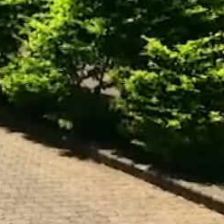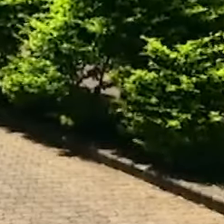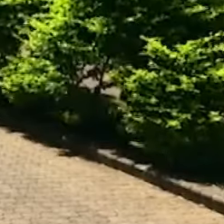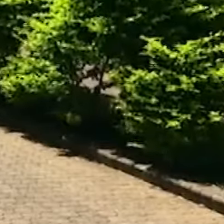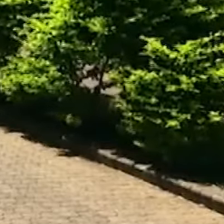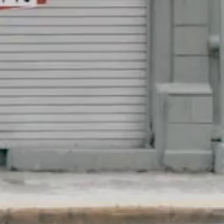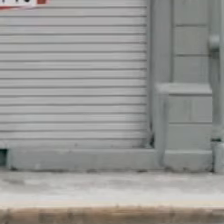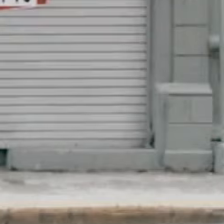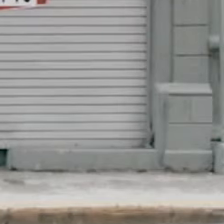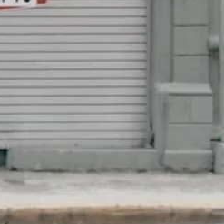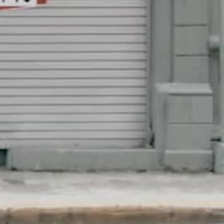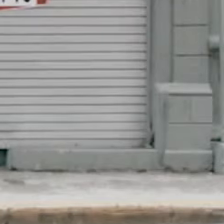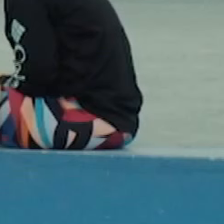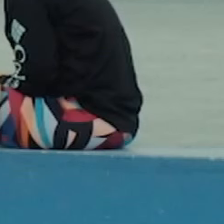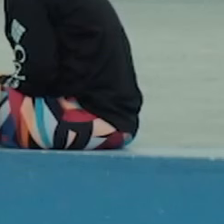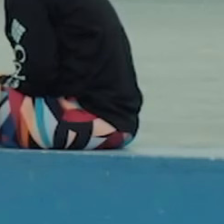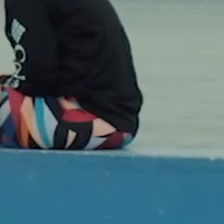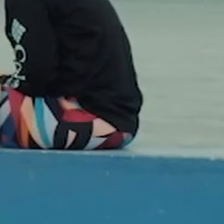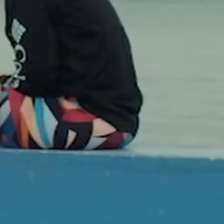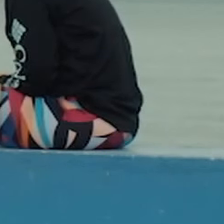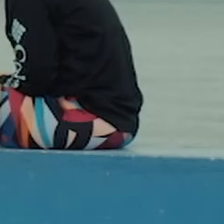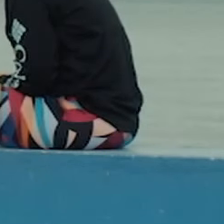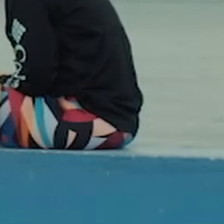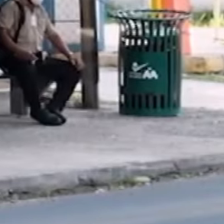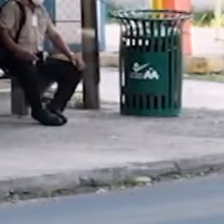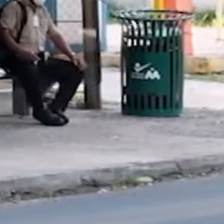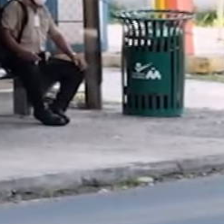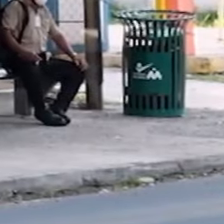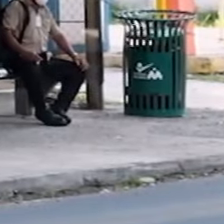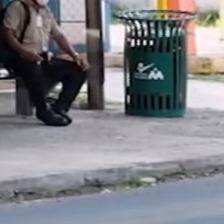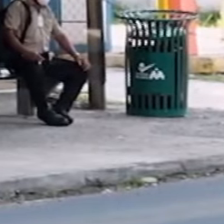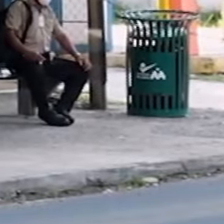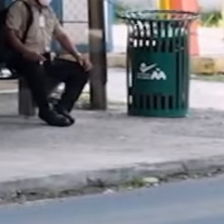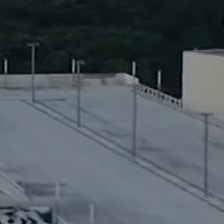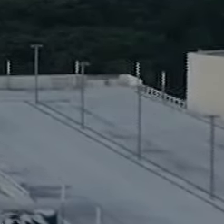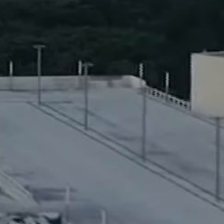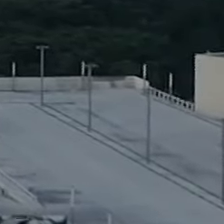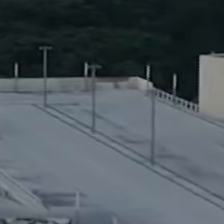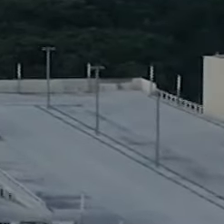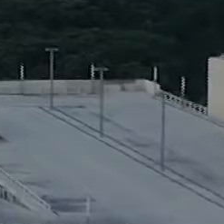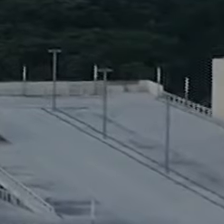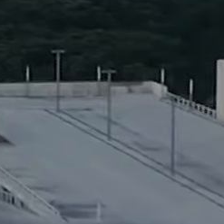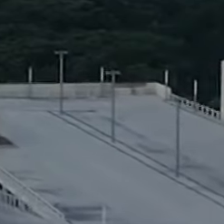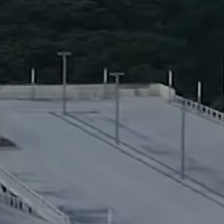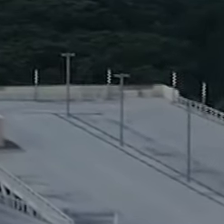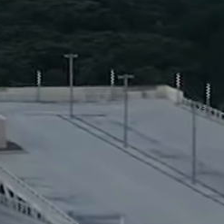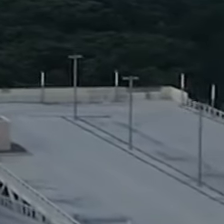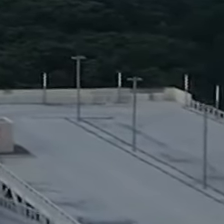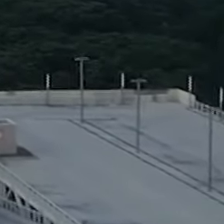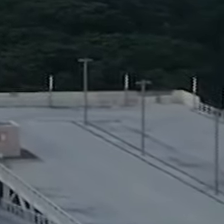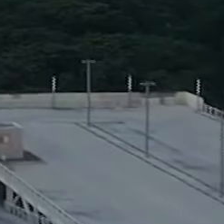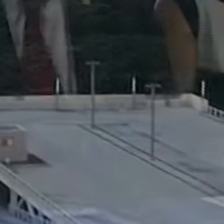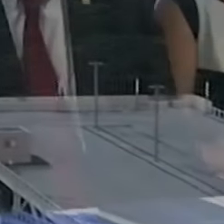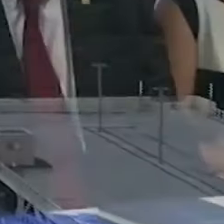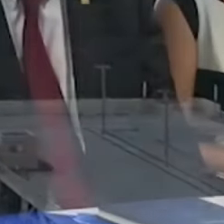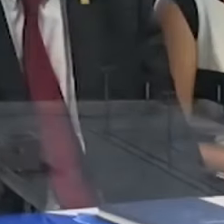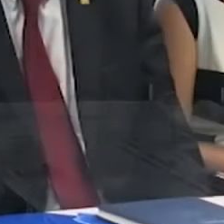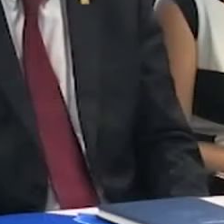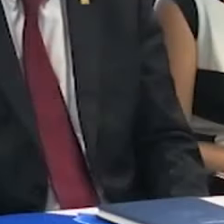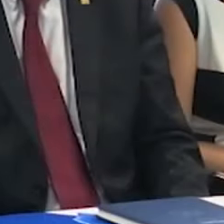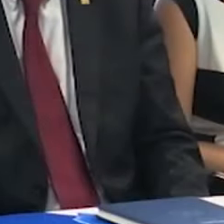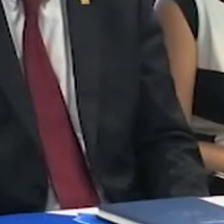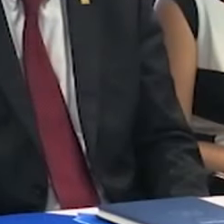muestra las diferentes maneras de sobrellevar la pandemia en Costa Rica y Panamá. Hemos confirmado el primer caso